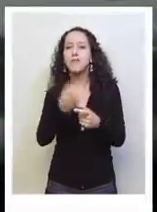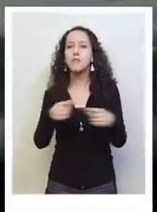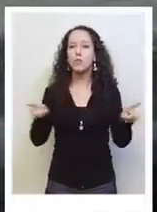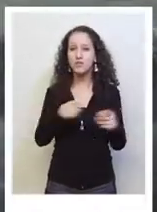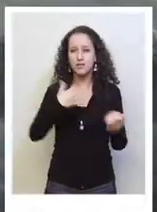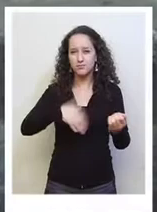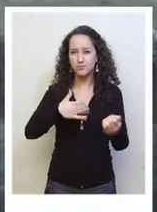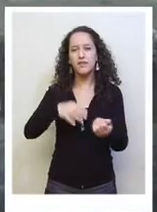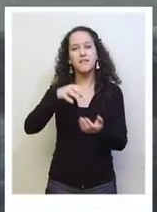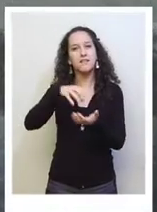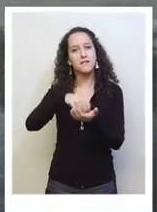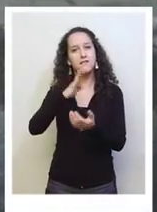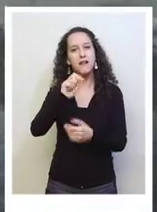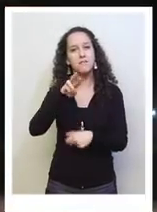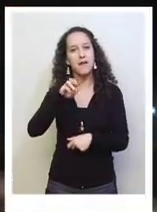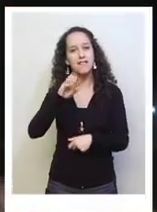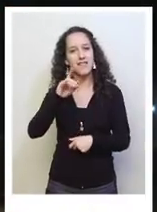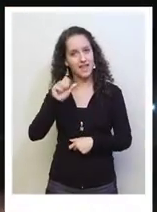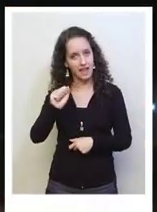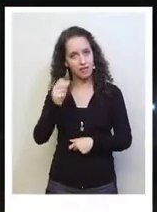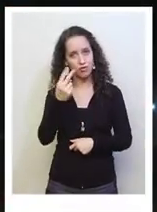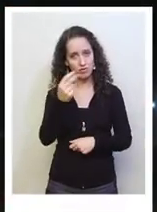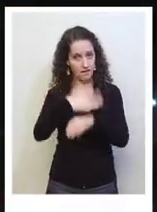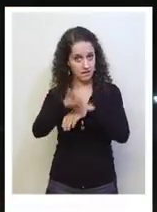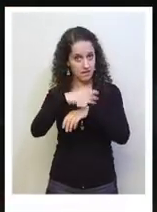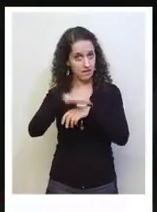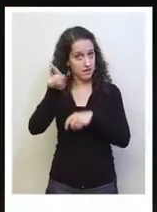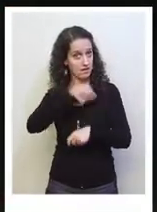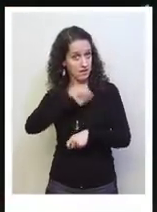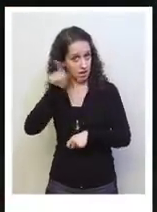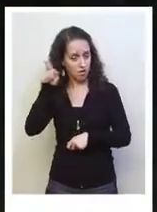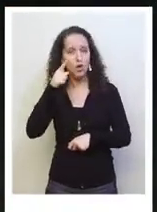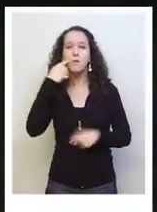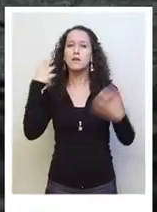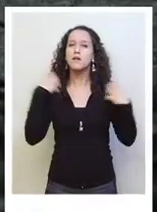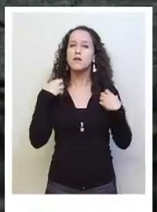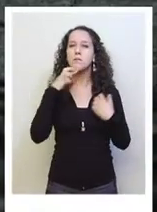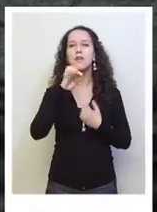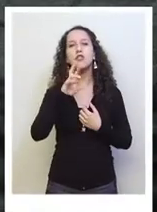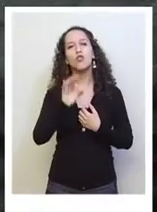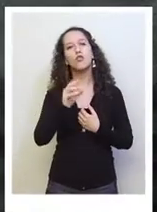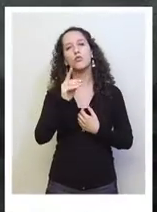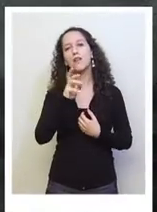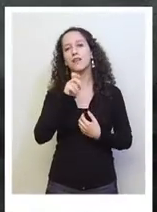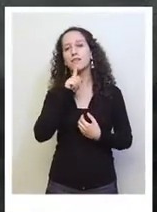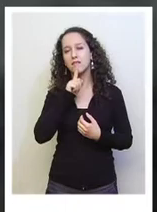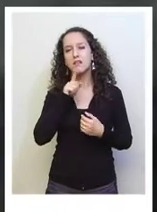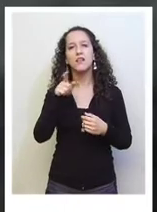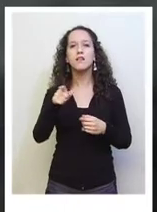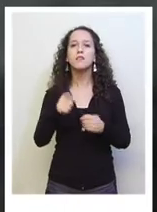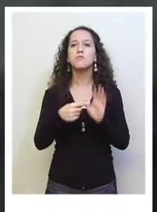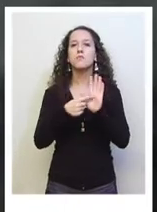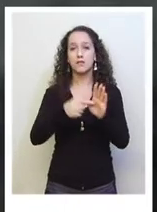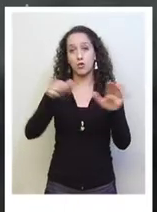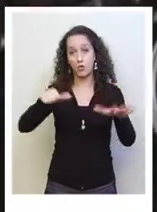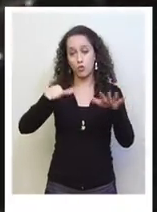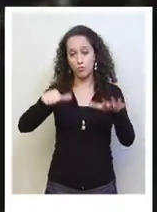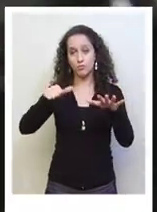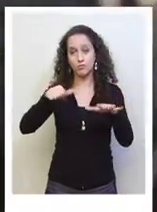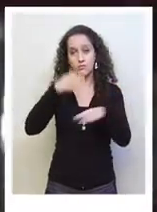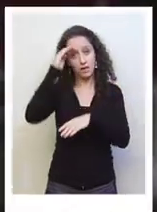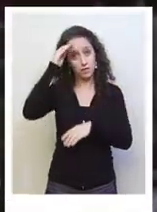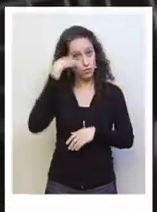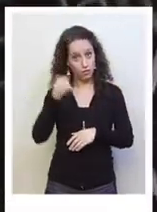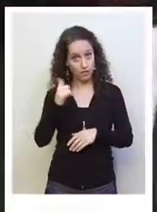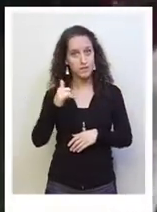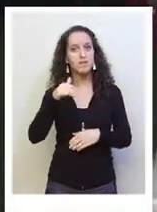grabado en Estudios Balmaceda 1215 en Santiago y producido por Piero Duarte, tendrá su debut este jueves 17